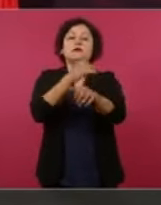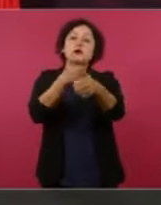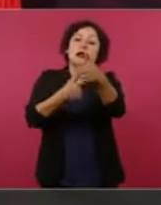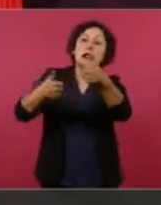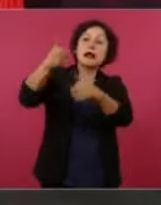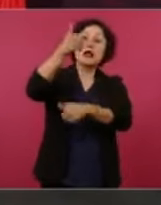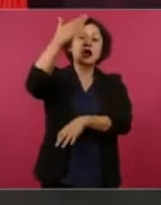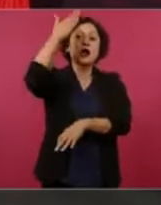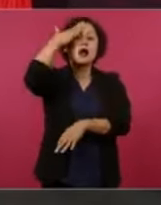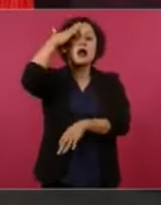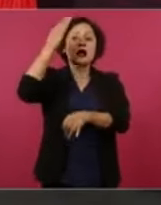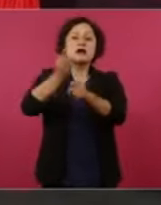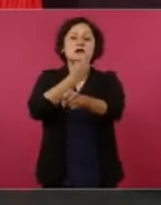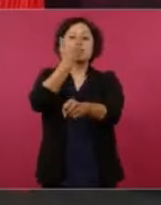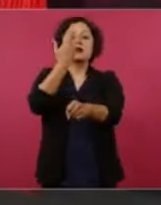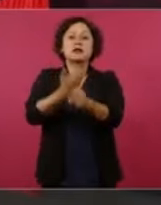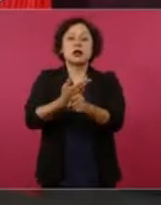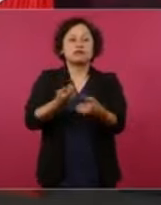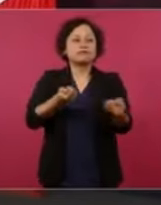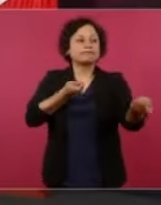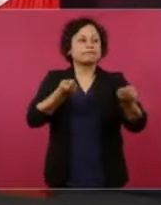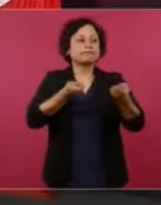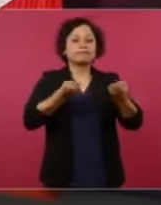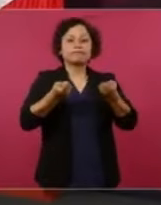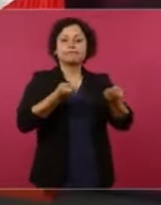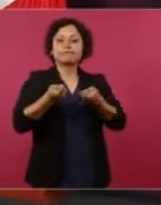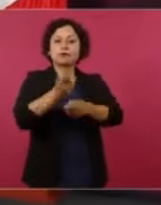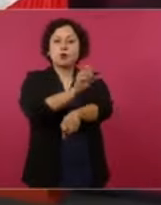también hay muchas otras